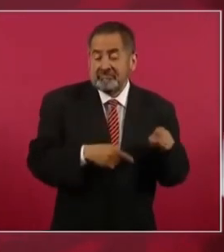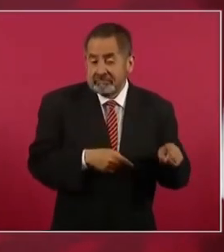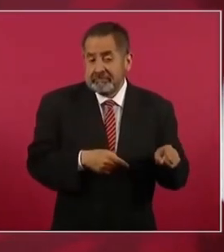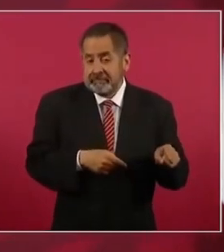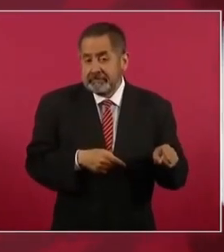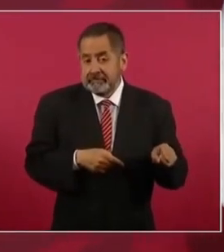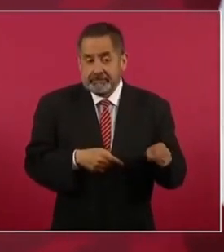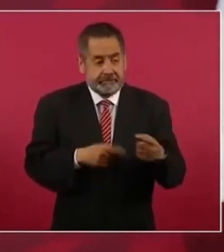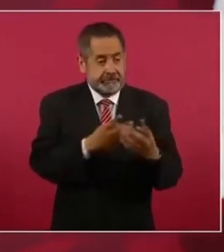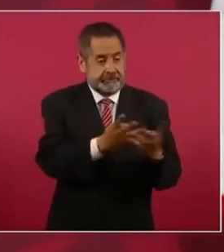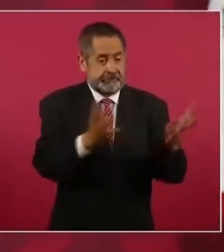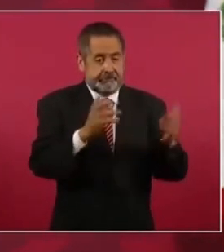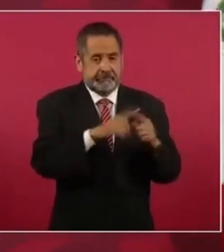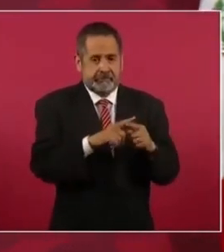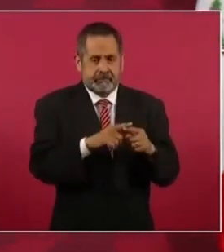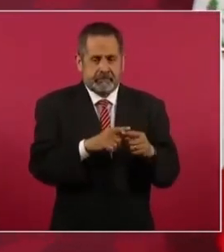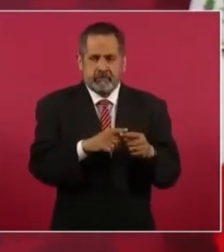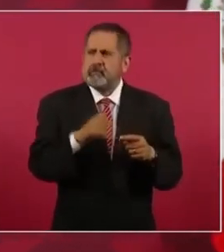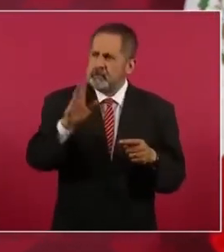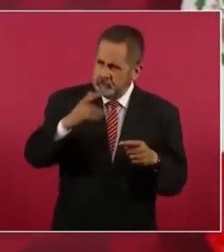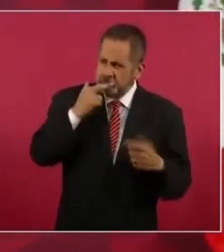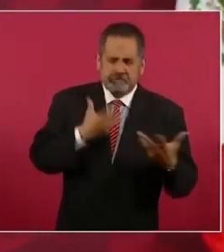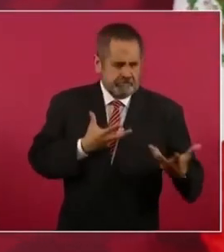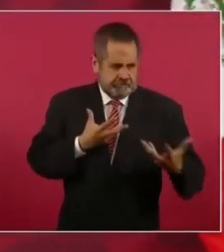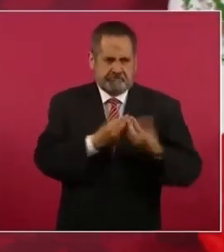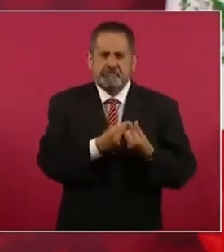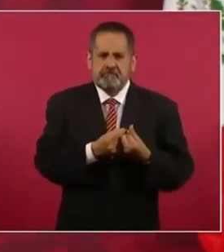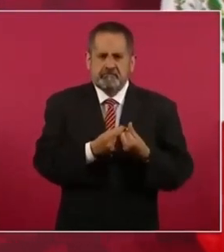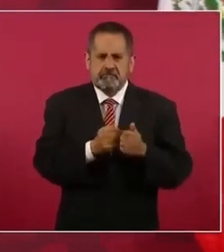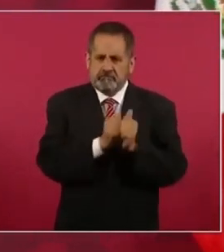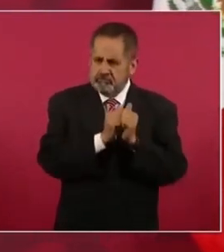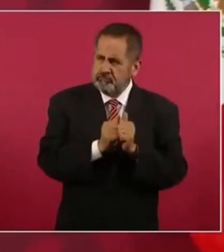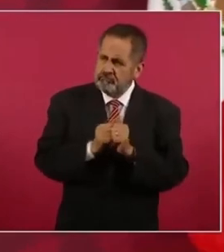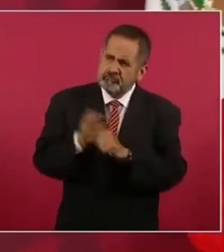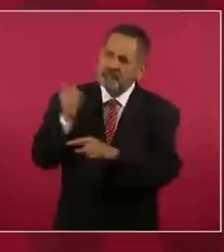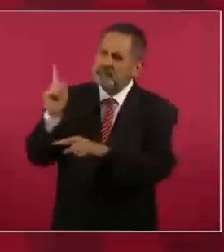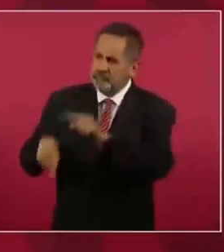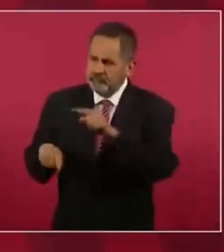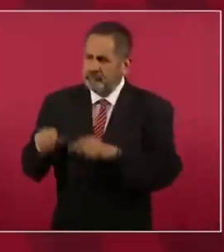que se unieran y que